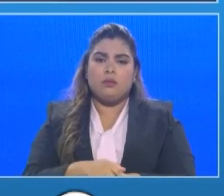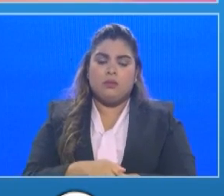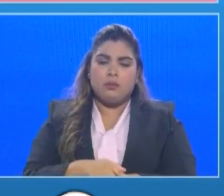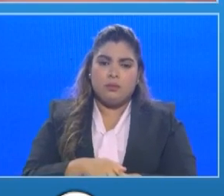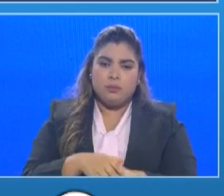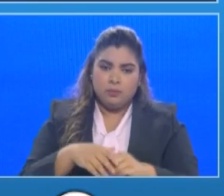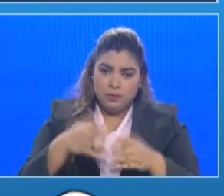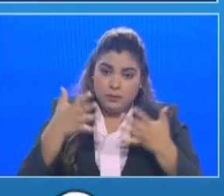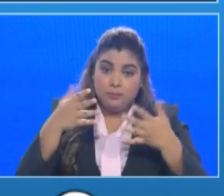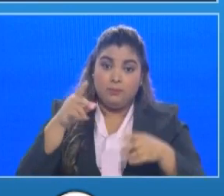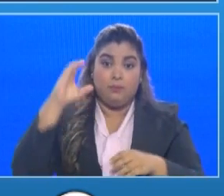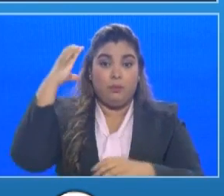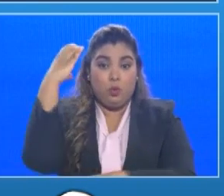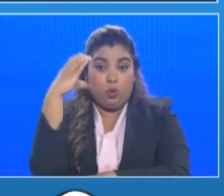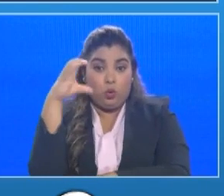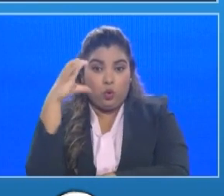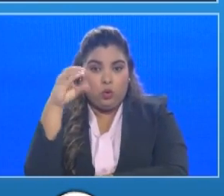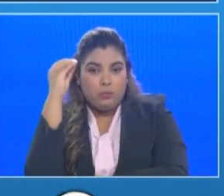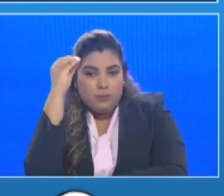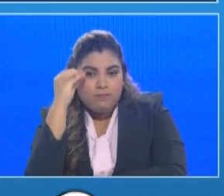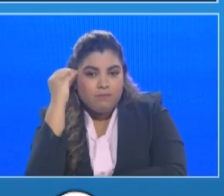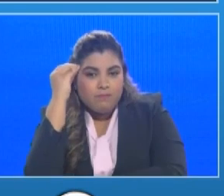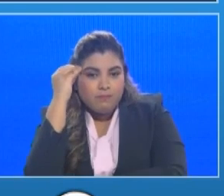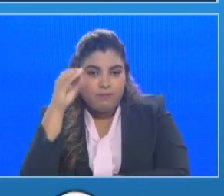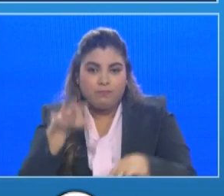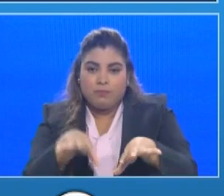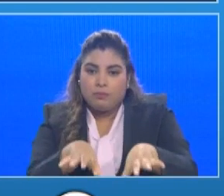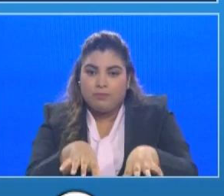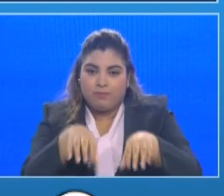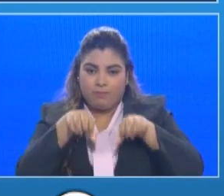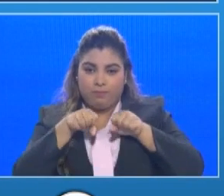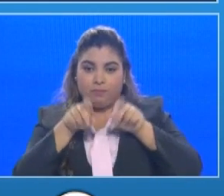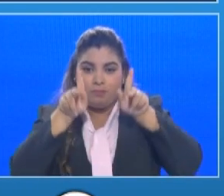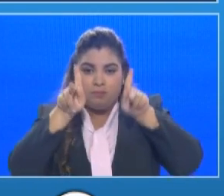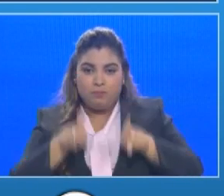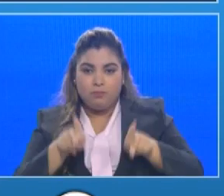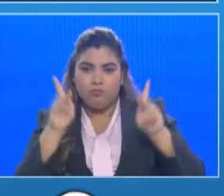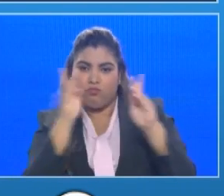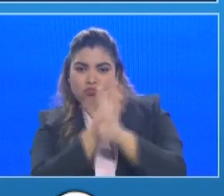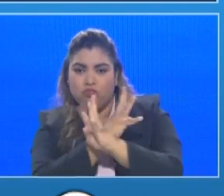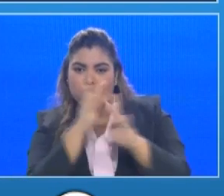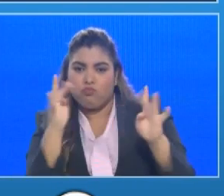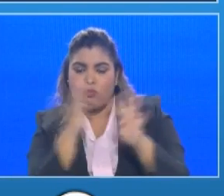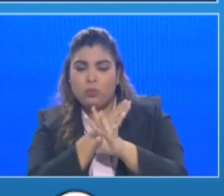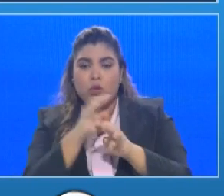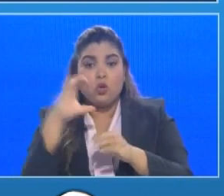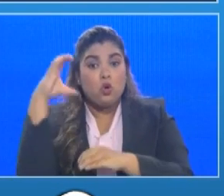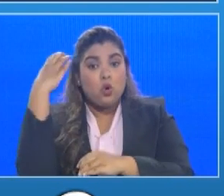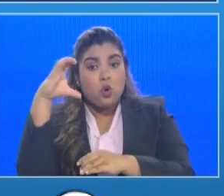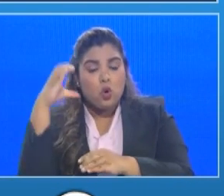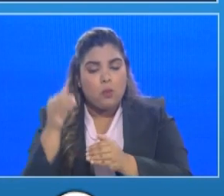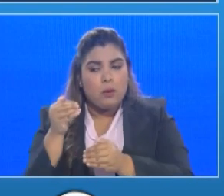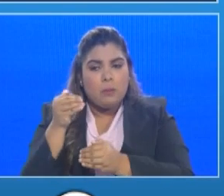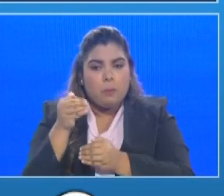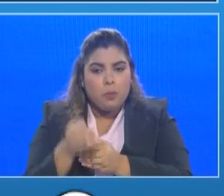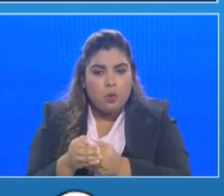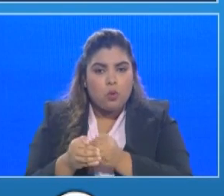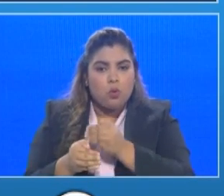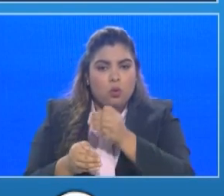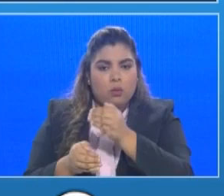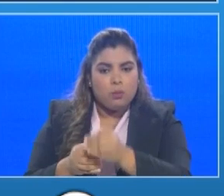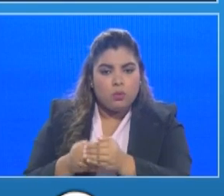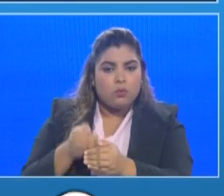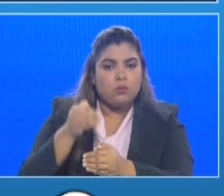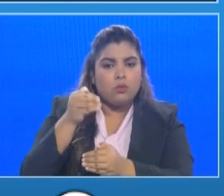medida para ir levantando la cuarentena progresivamente y así volver a las actividades económicas ya que todos sabemos que la cuarentena